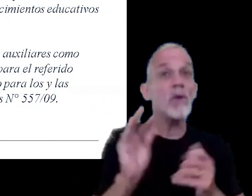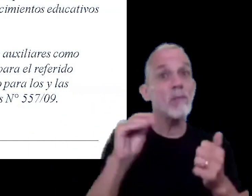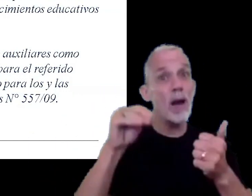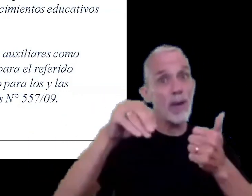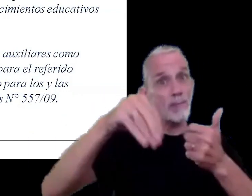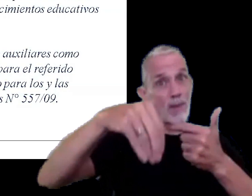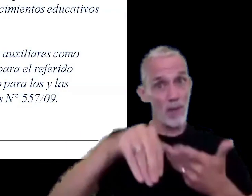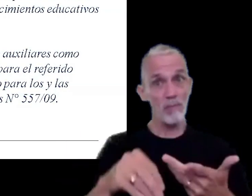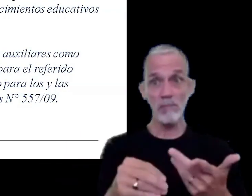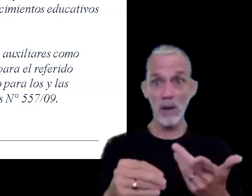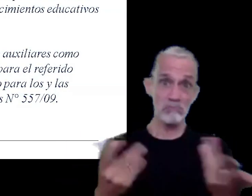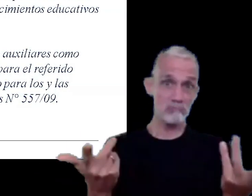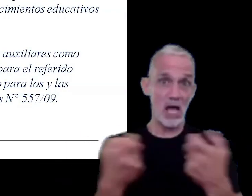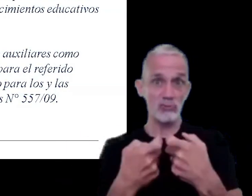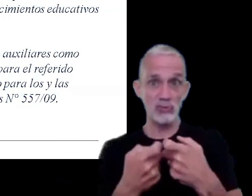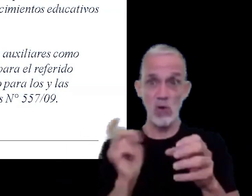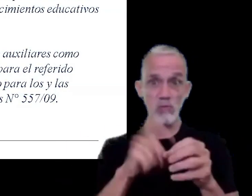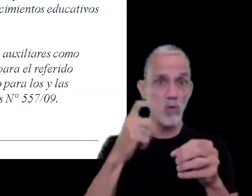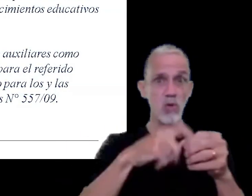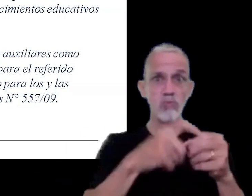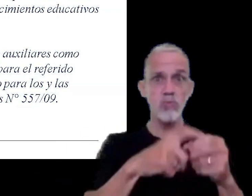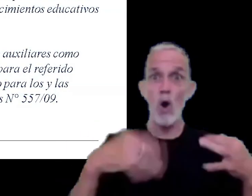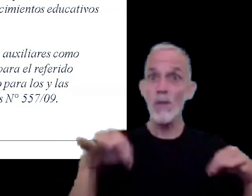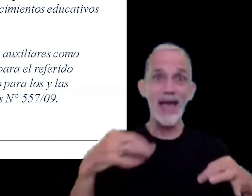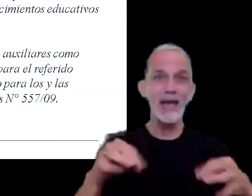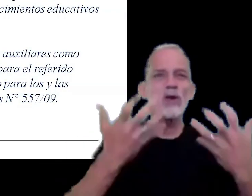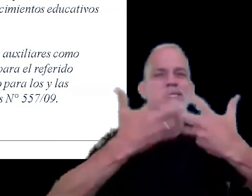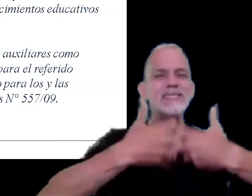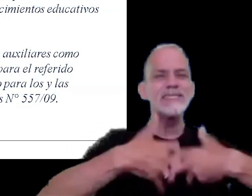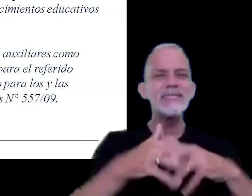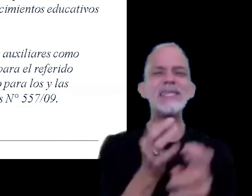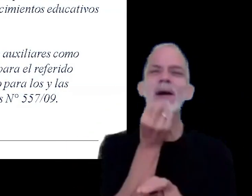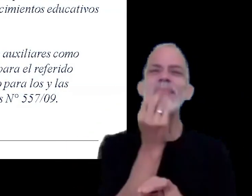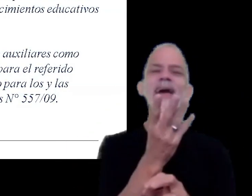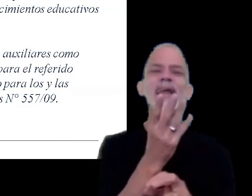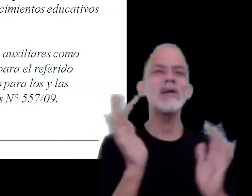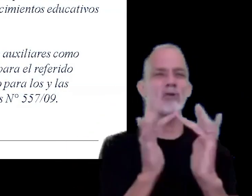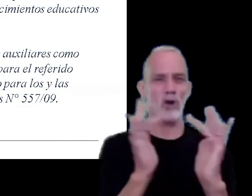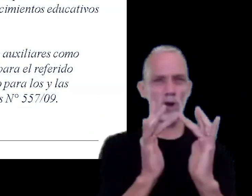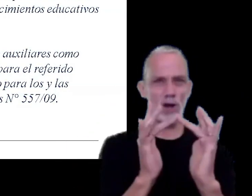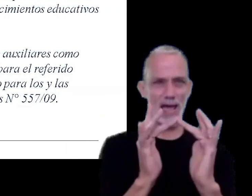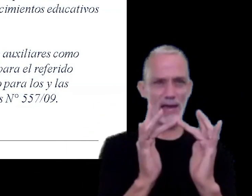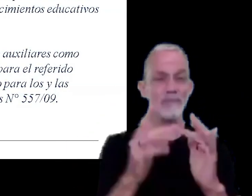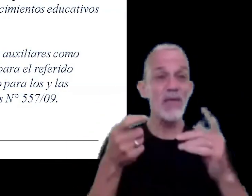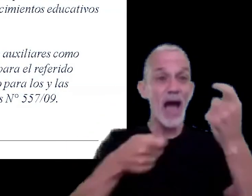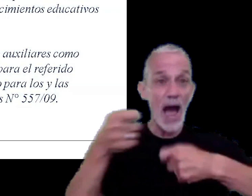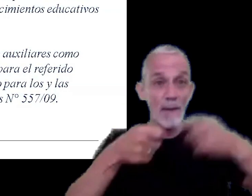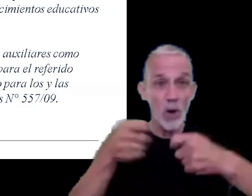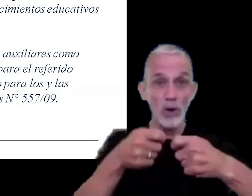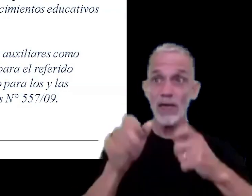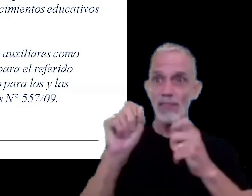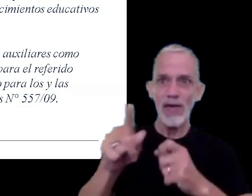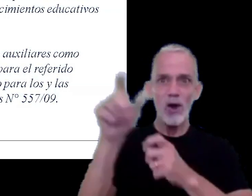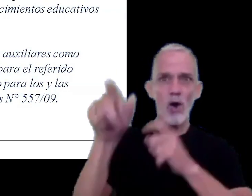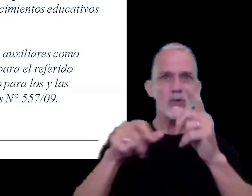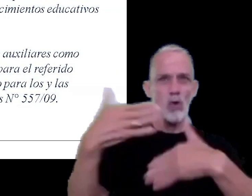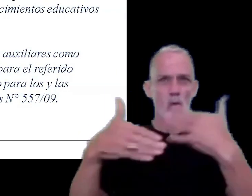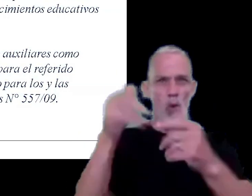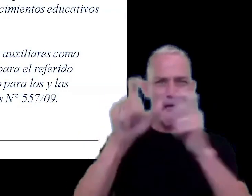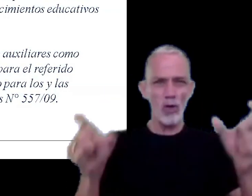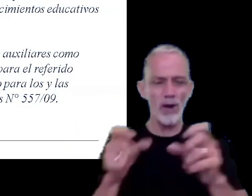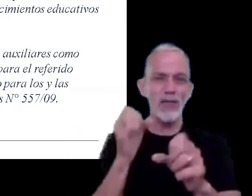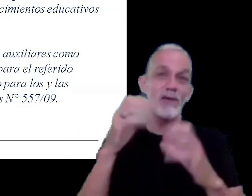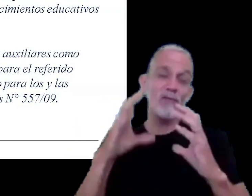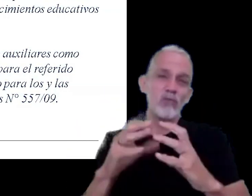más entidades a usar obligatoriamente el sistema declaración en línea y los aportes de los futbolistas miembros de